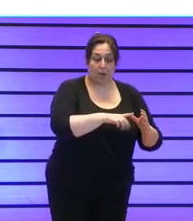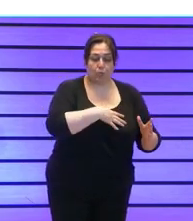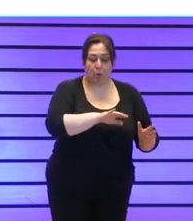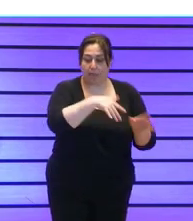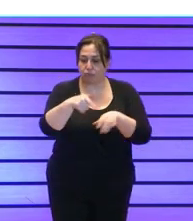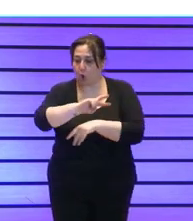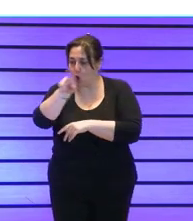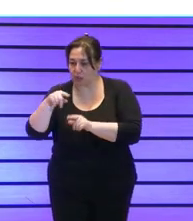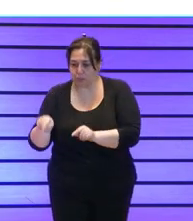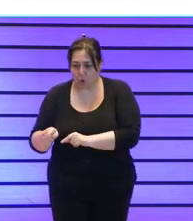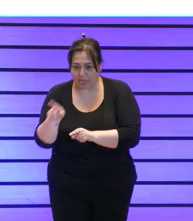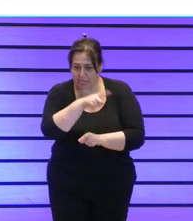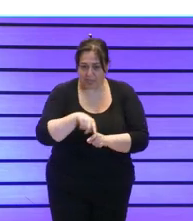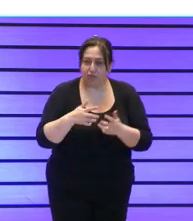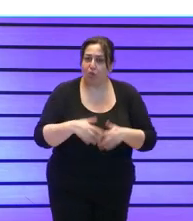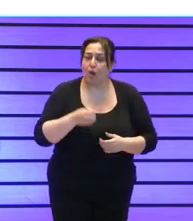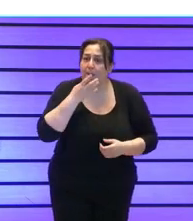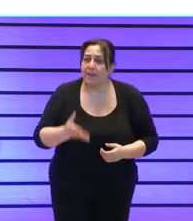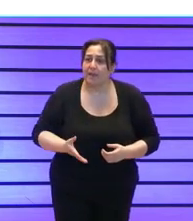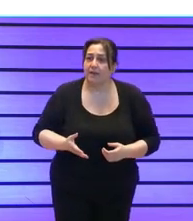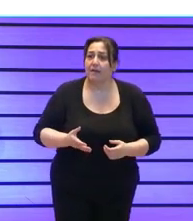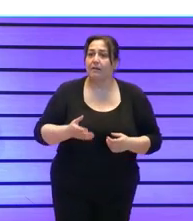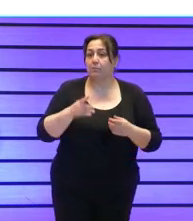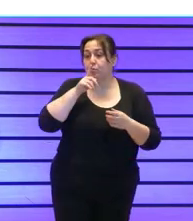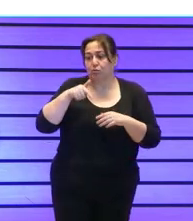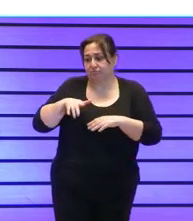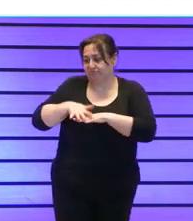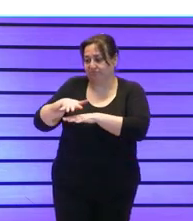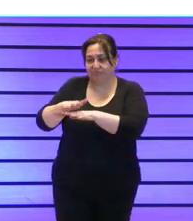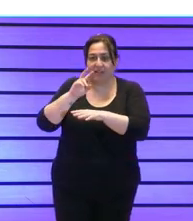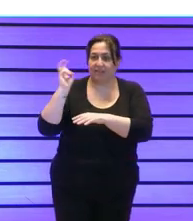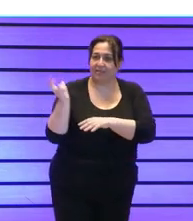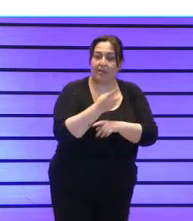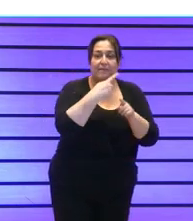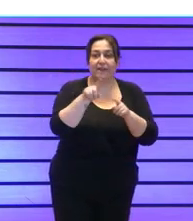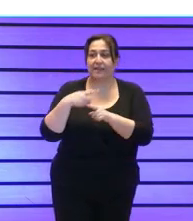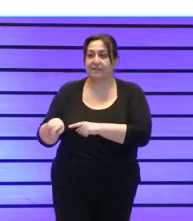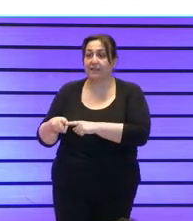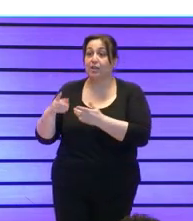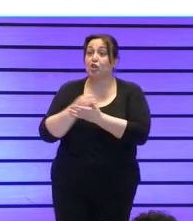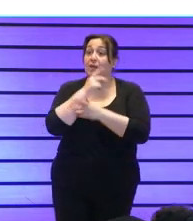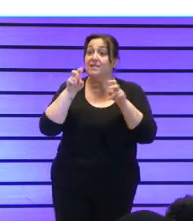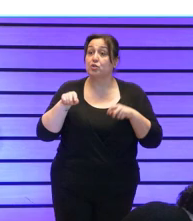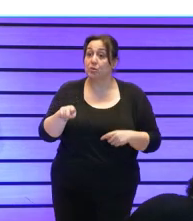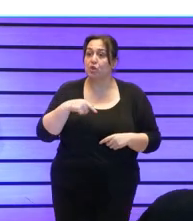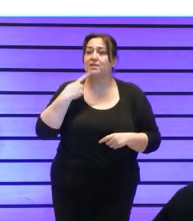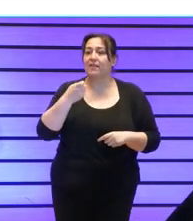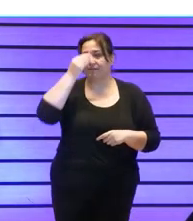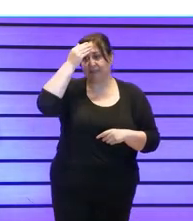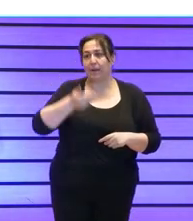extrapolar al resto del territorio de Castilla y León con su heterogeneidad con su actitud pues todas estas cuestiones las tenemos que valorar